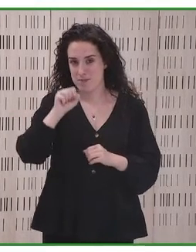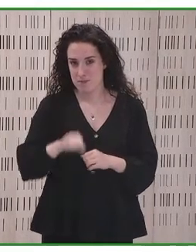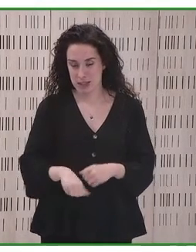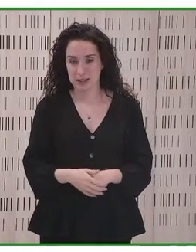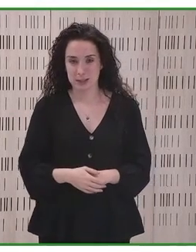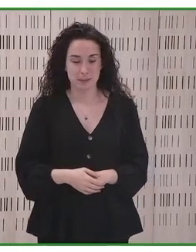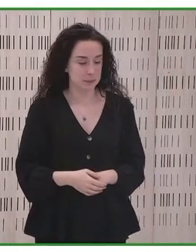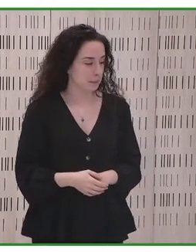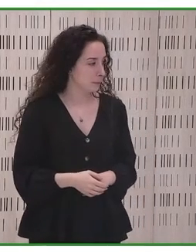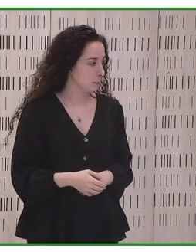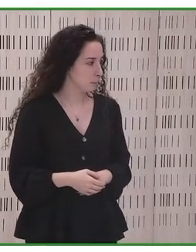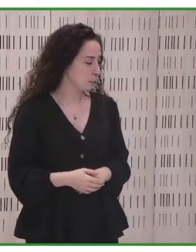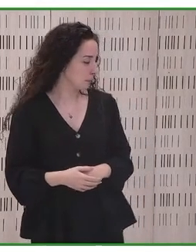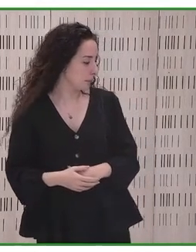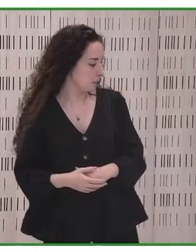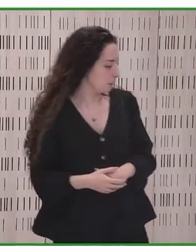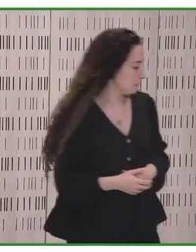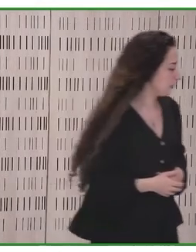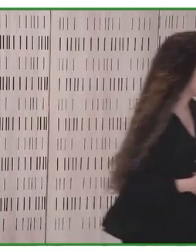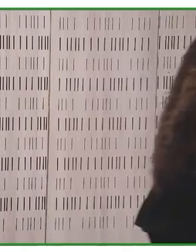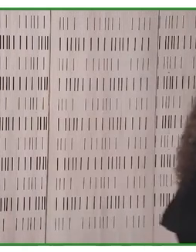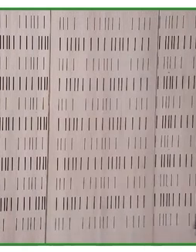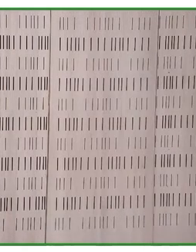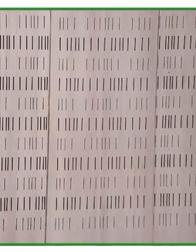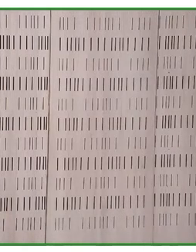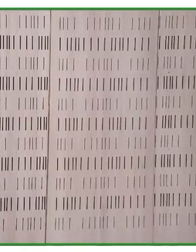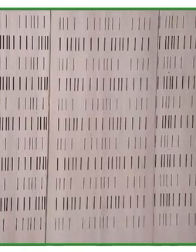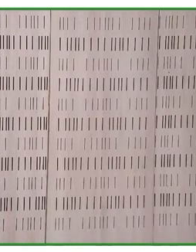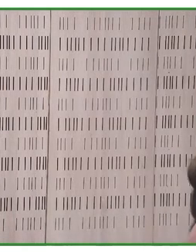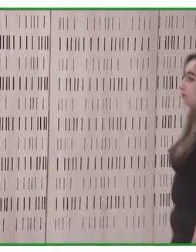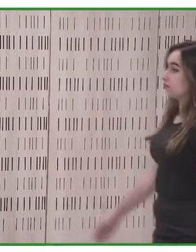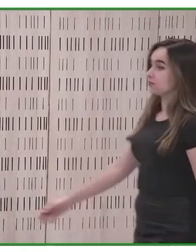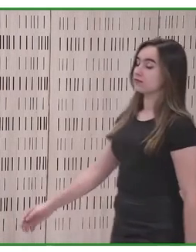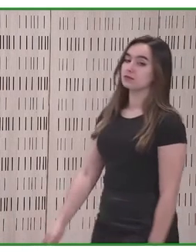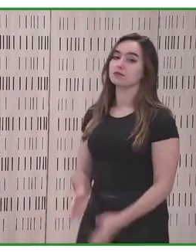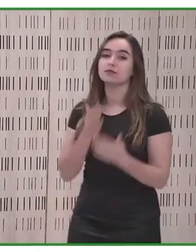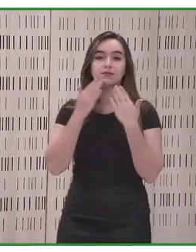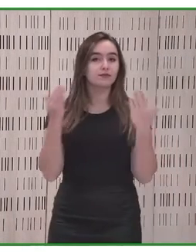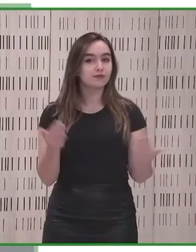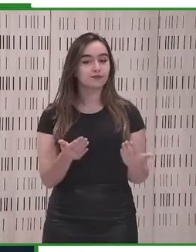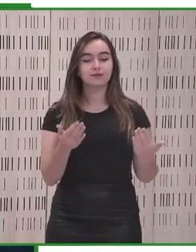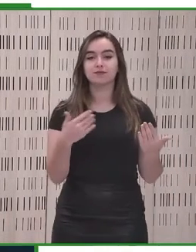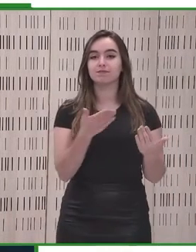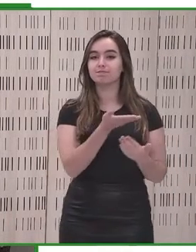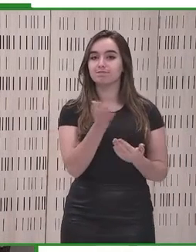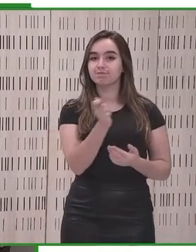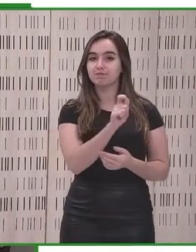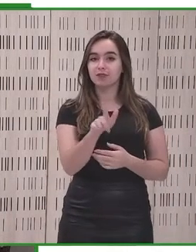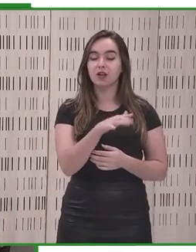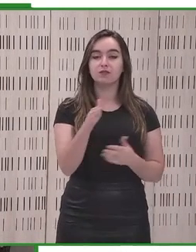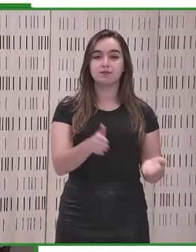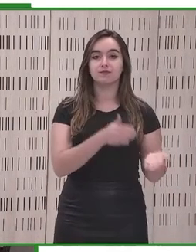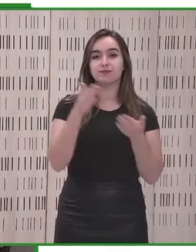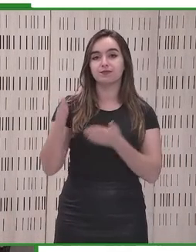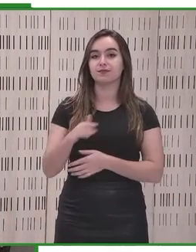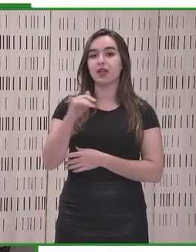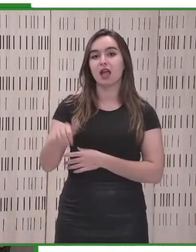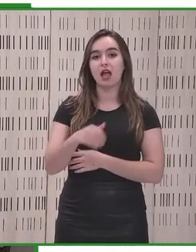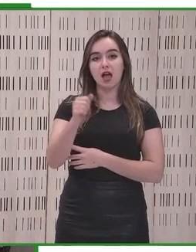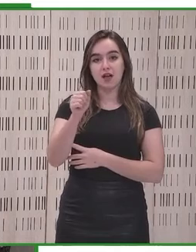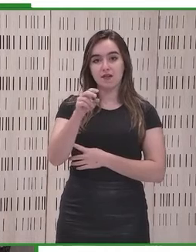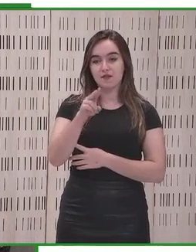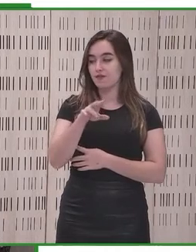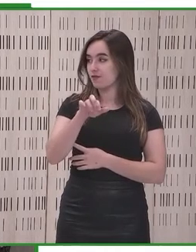faciliten la accesibilidad a las personas con discapacidad. Muchísimas gracias, Inmaculada,